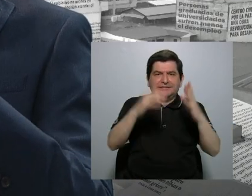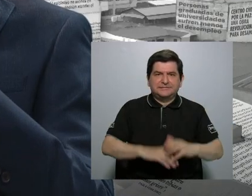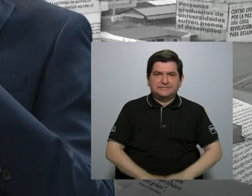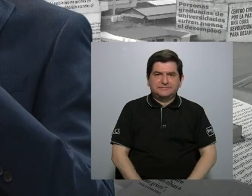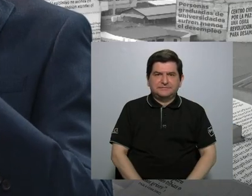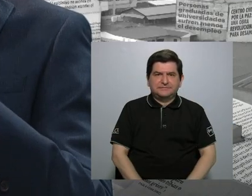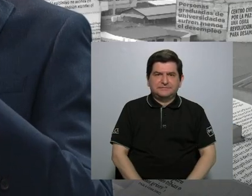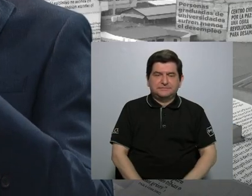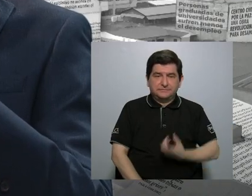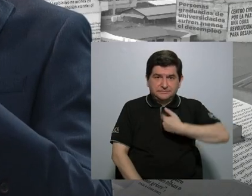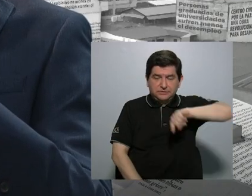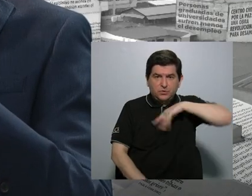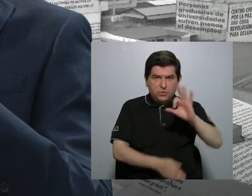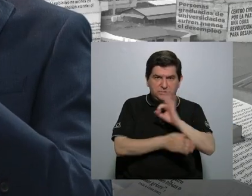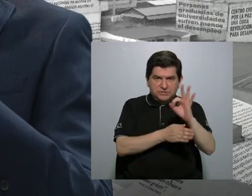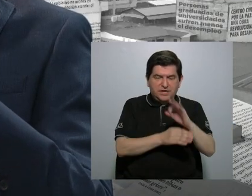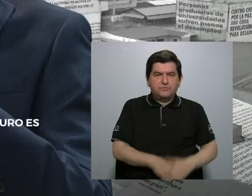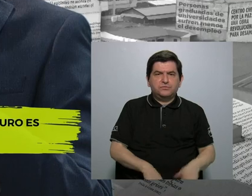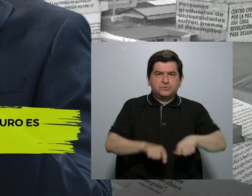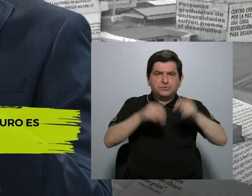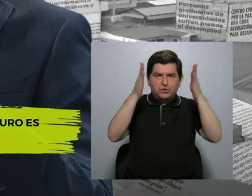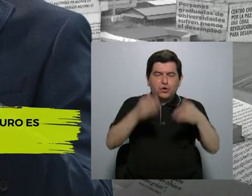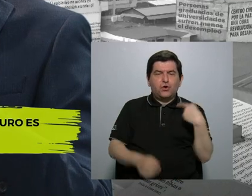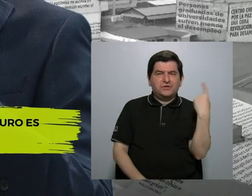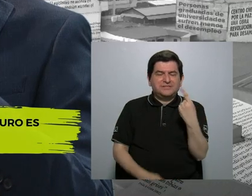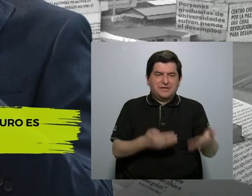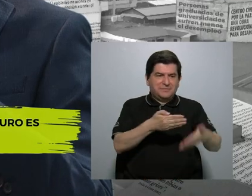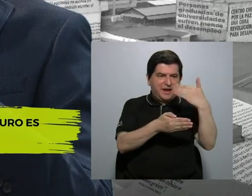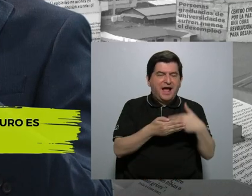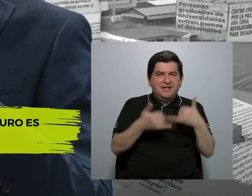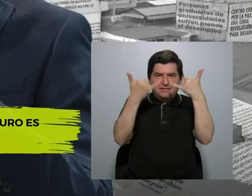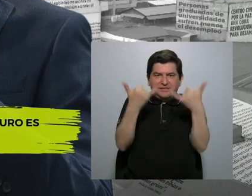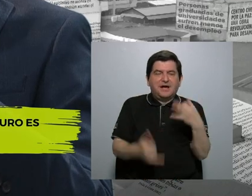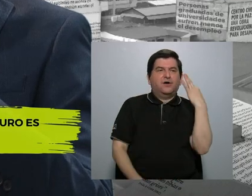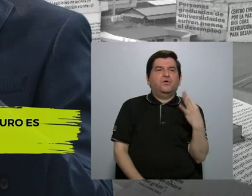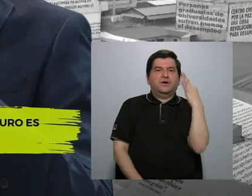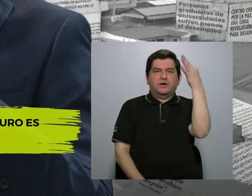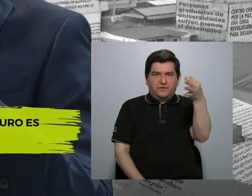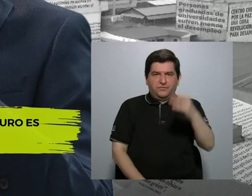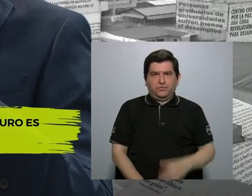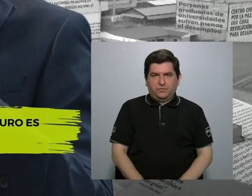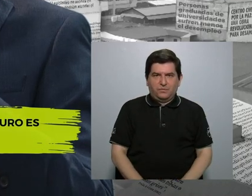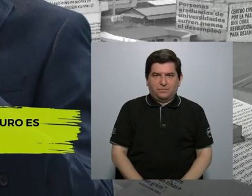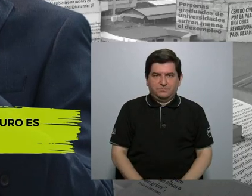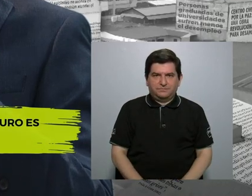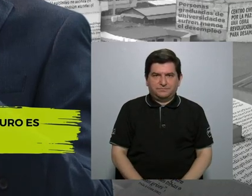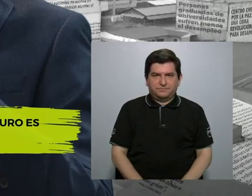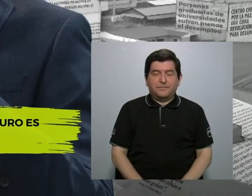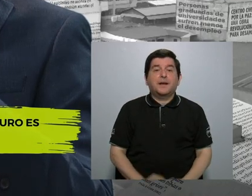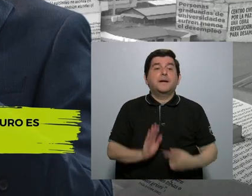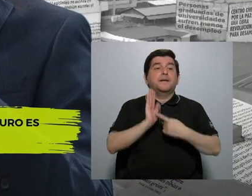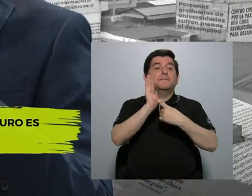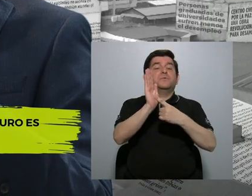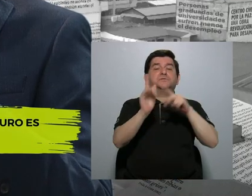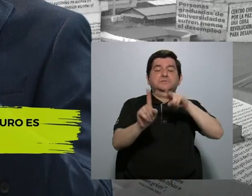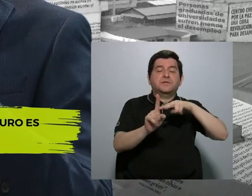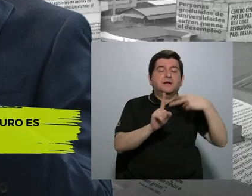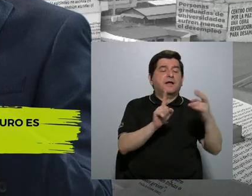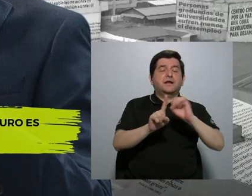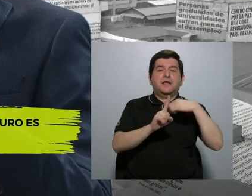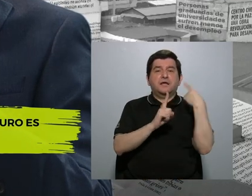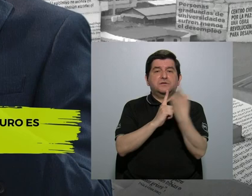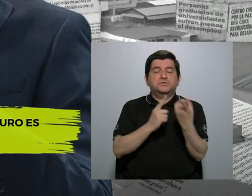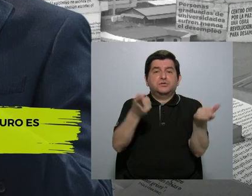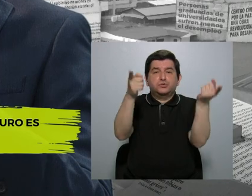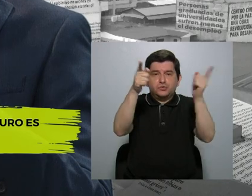Y nuestra función como periodistas, siempre, antes, ahora y en el futuro, es precisamente mostrar una visión a la sociedad